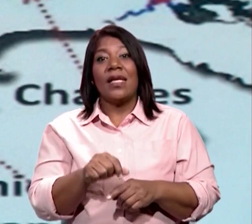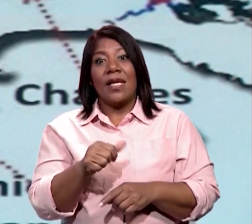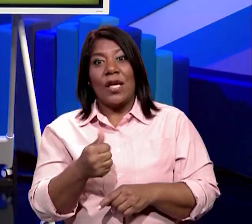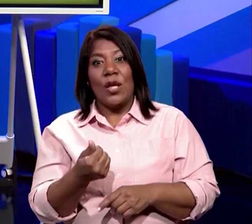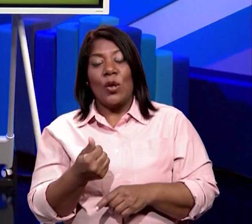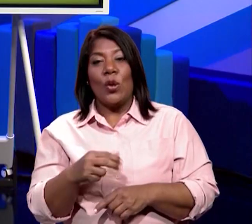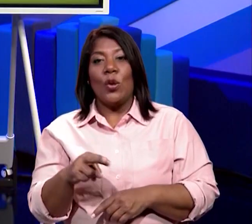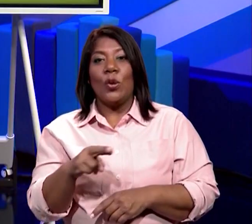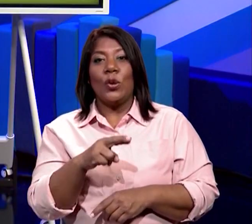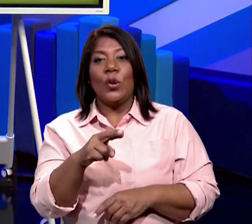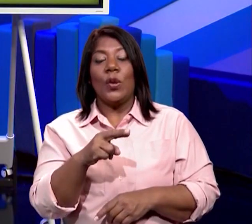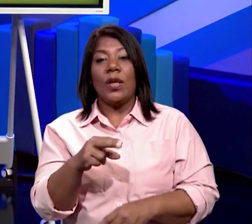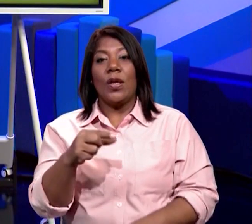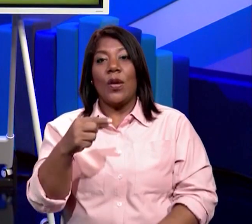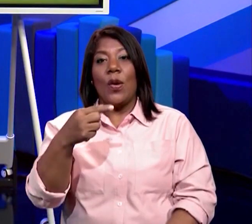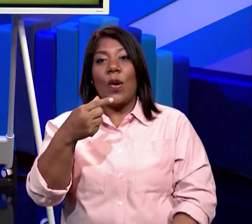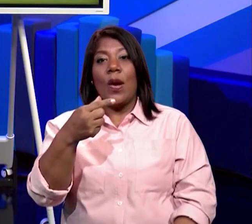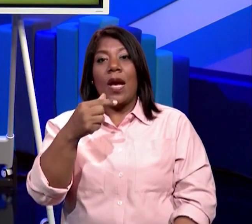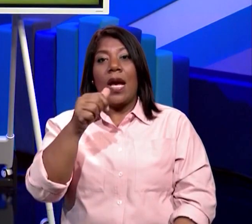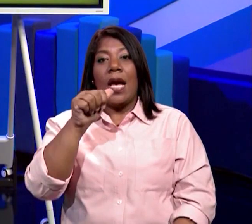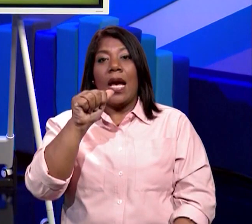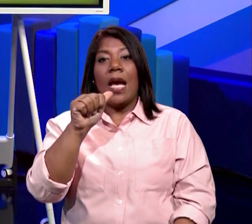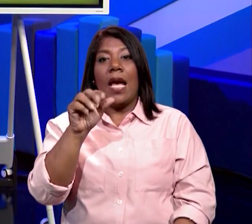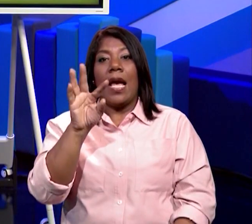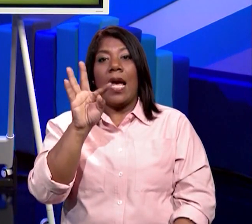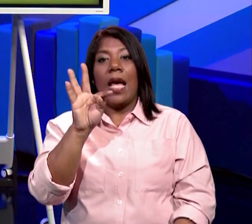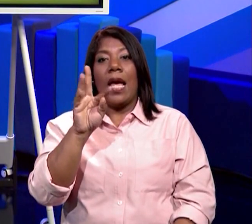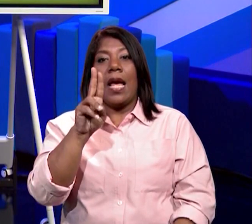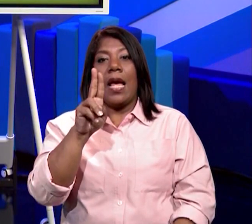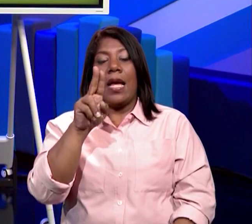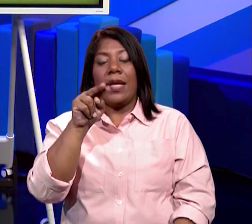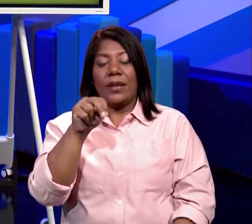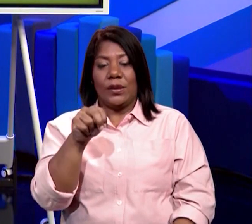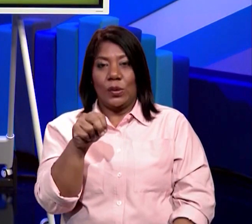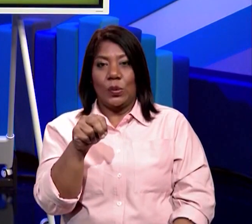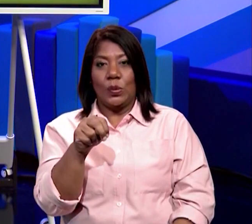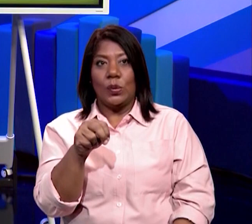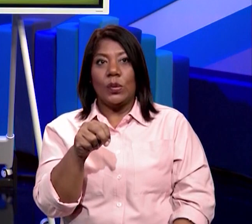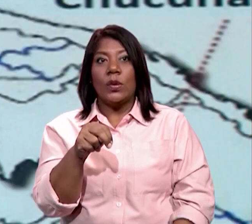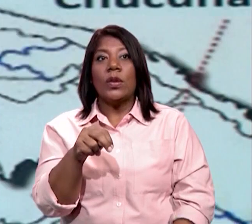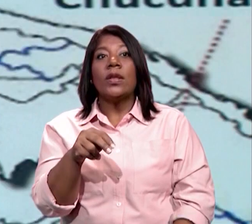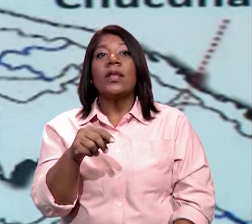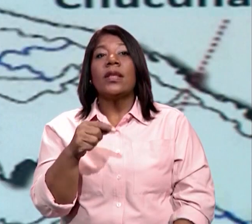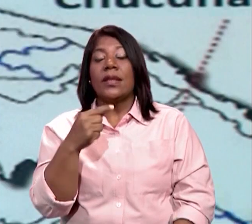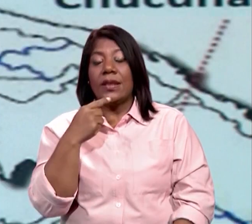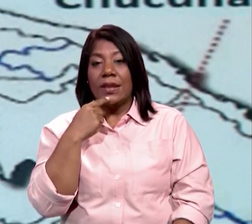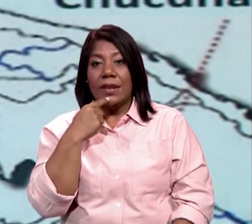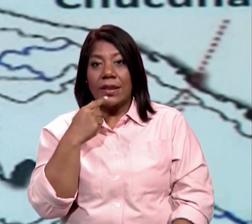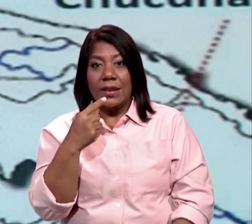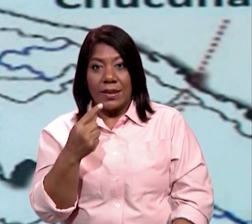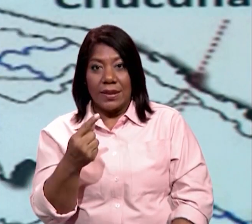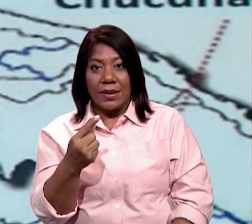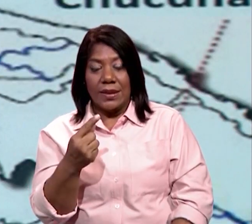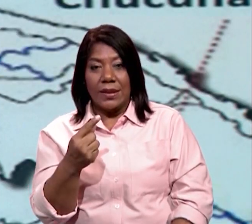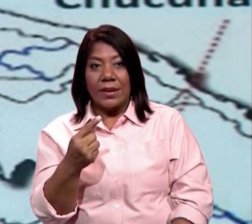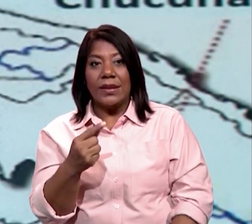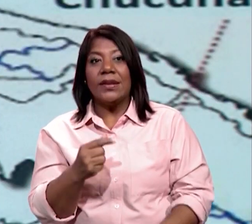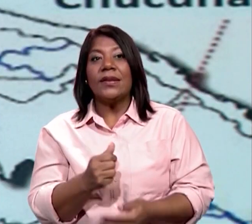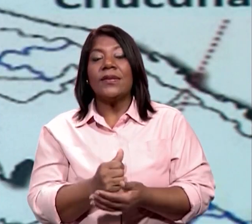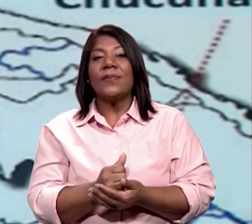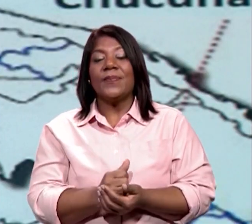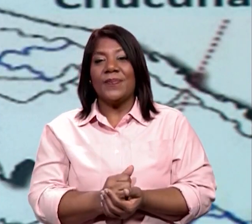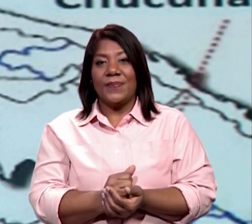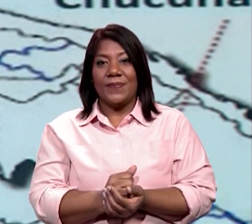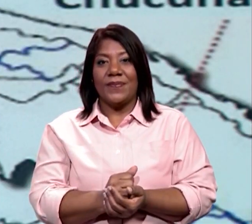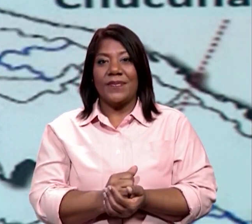el río Gatún, que es donde tenemos